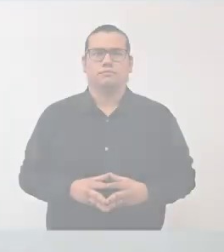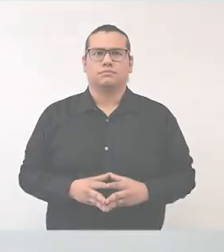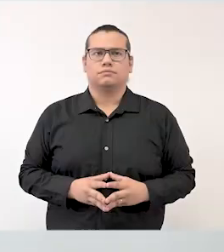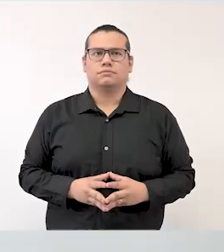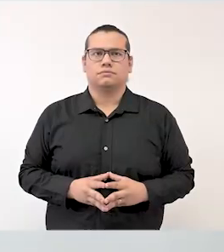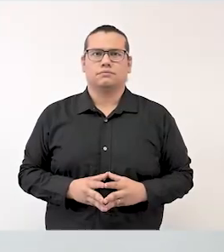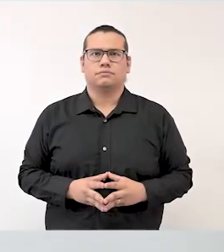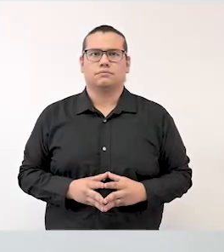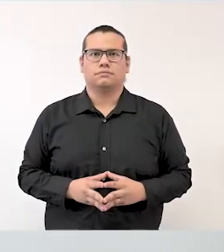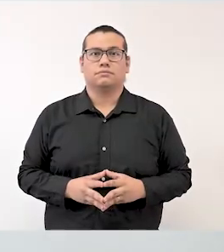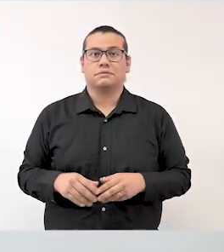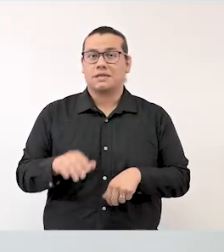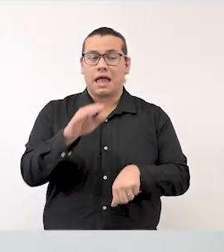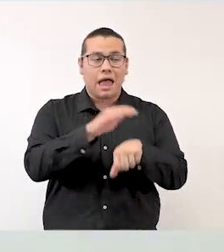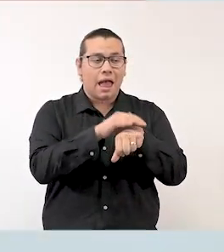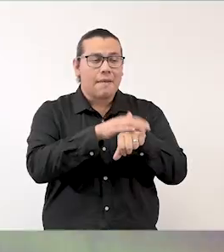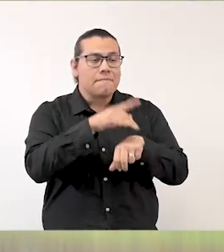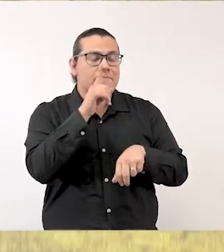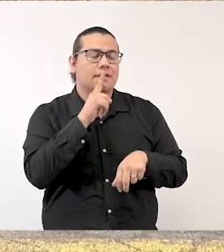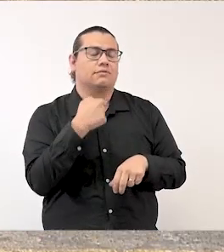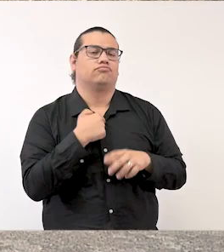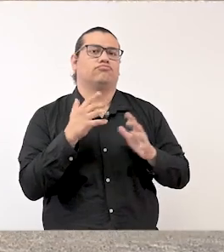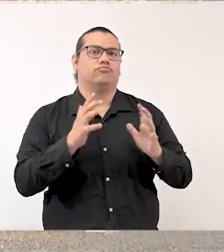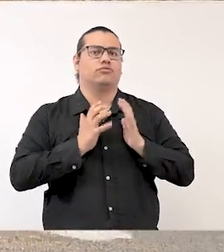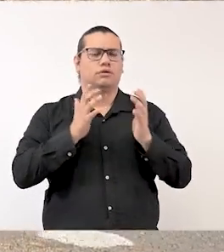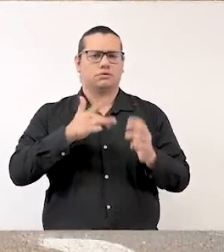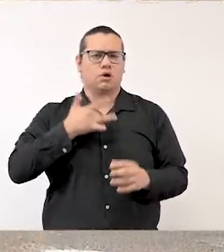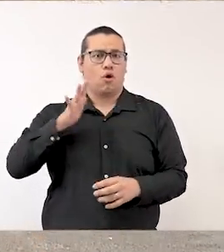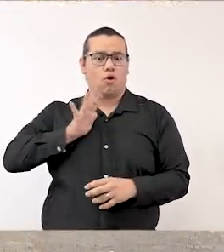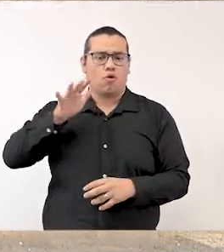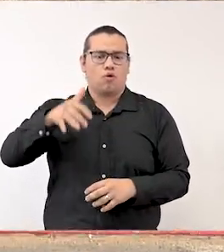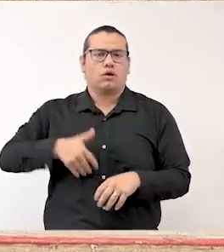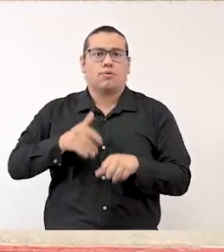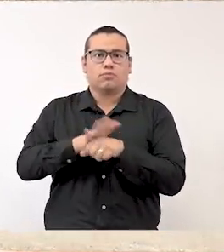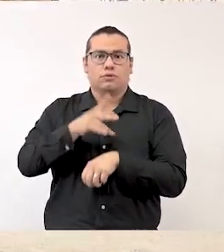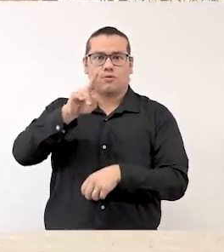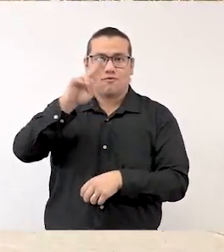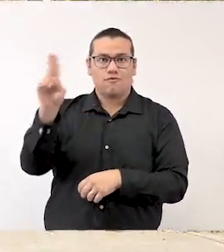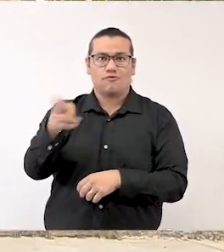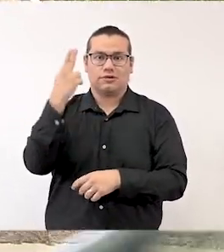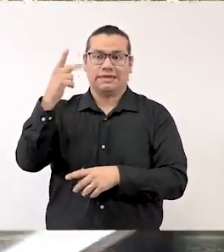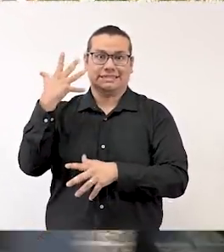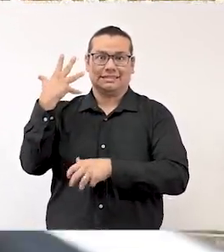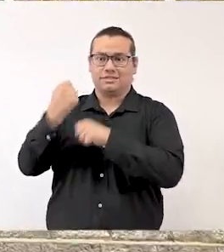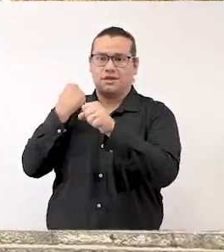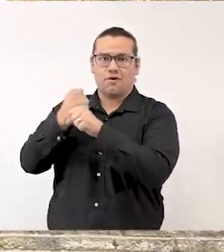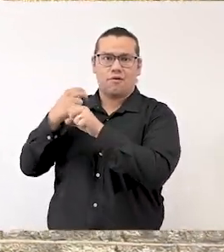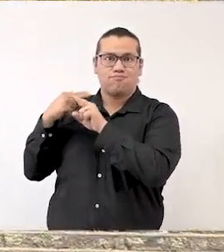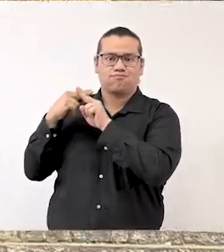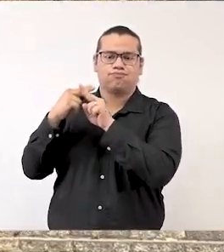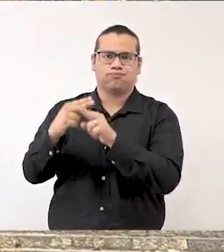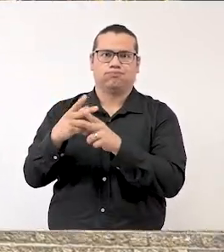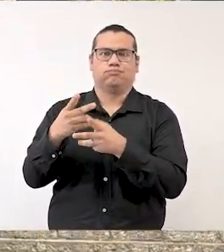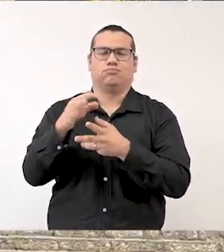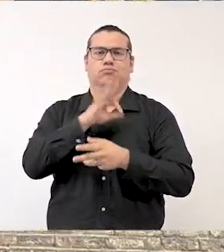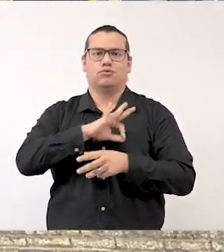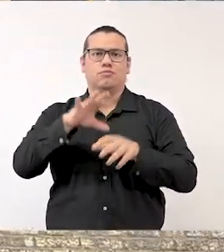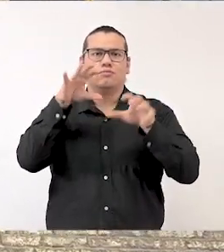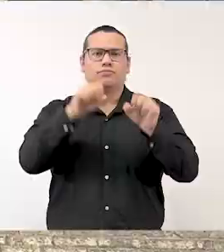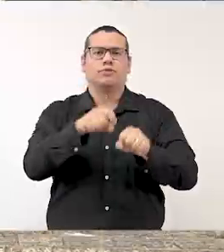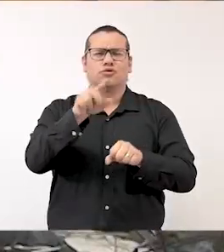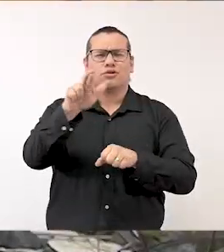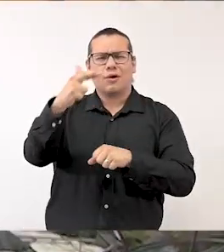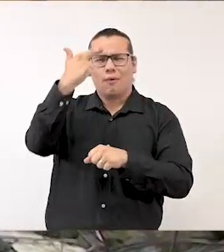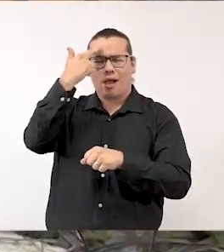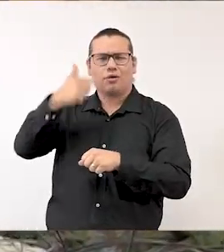Amiga, estoy sorprendida y orgullosa por lo que ha logrado mi universidad en tan solo 5 años. ¿Te acuerdas que egresé en 2017